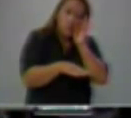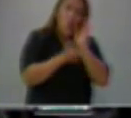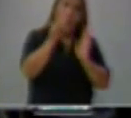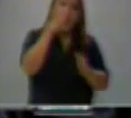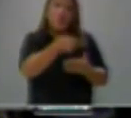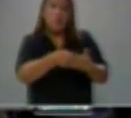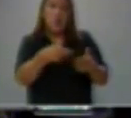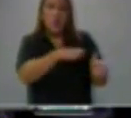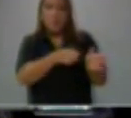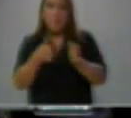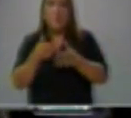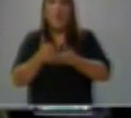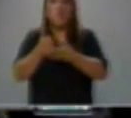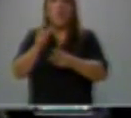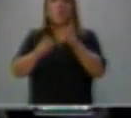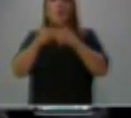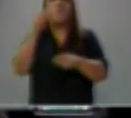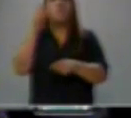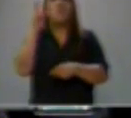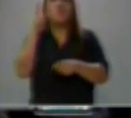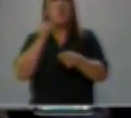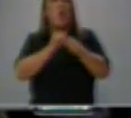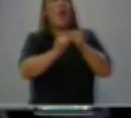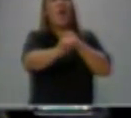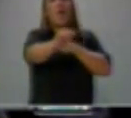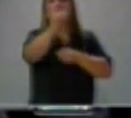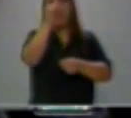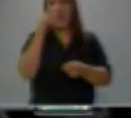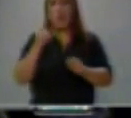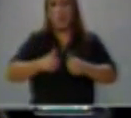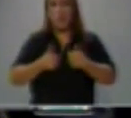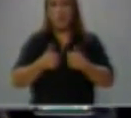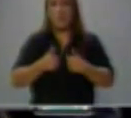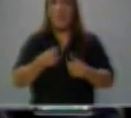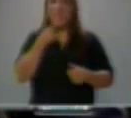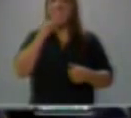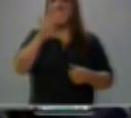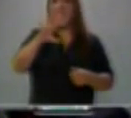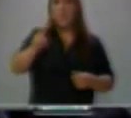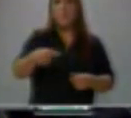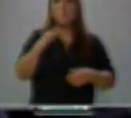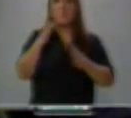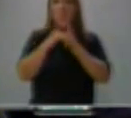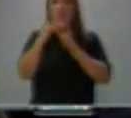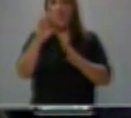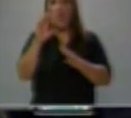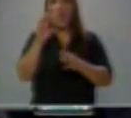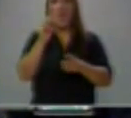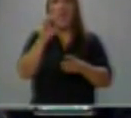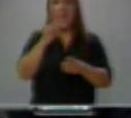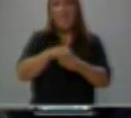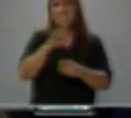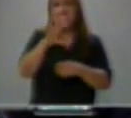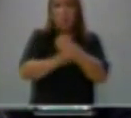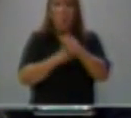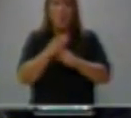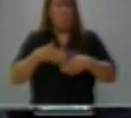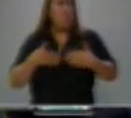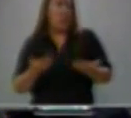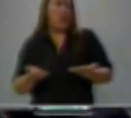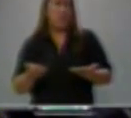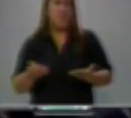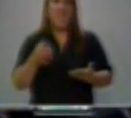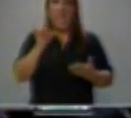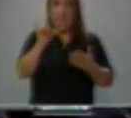tiene un alto costo. Son cinco mil millones de dólares en cinco años. Pero si queremos una educación que